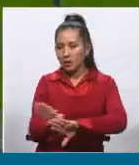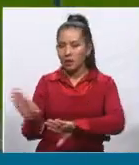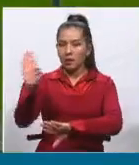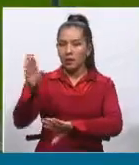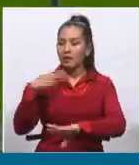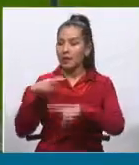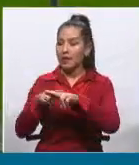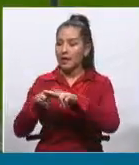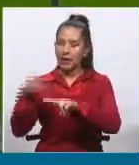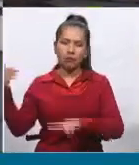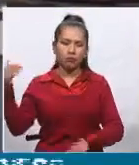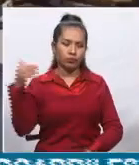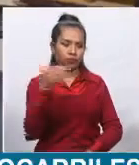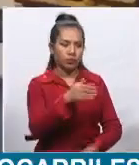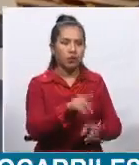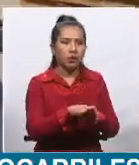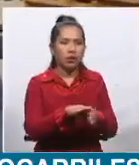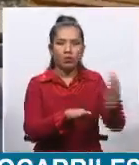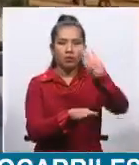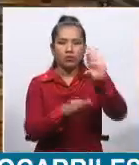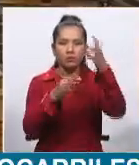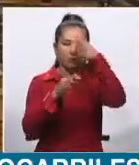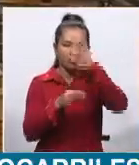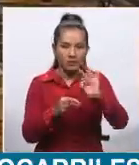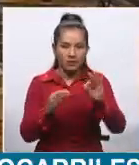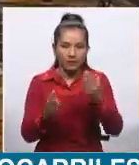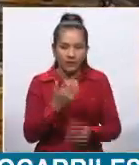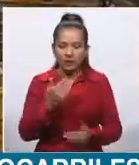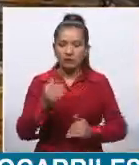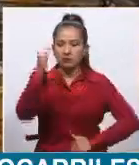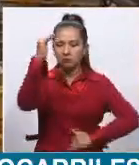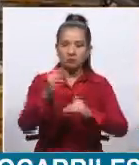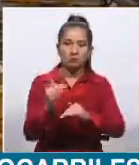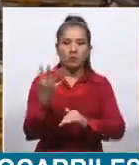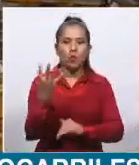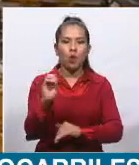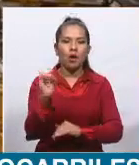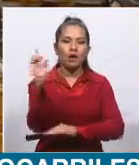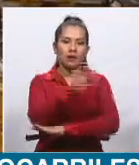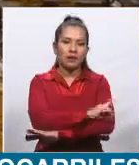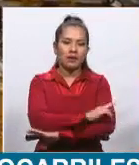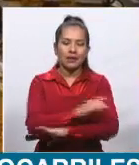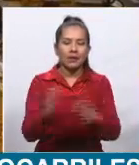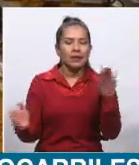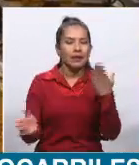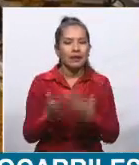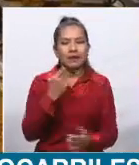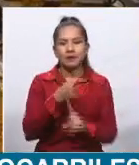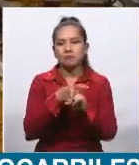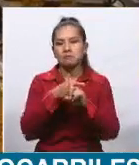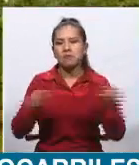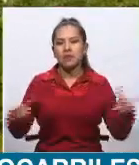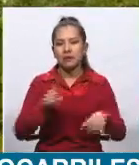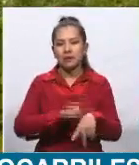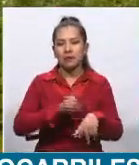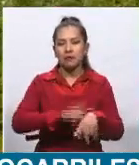corredor, estos productores reducirán este tiempo a 40 días, es decir, casi la mitad del tiempo.